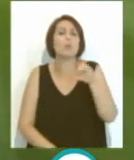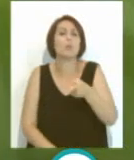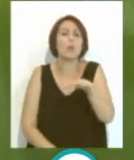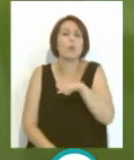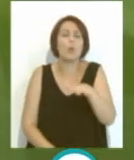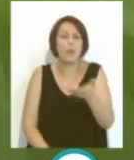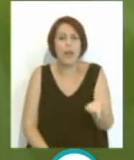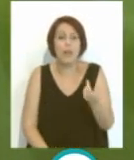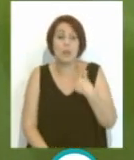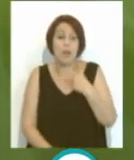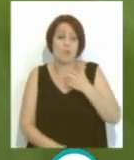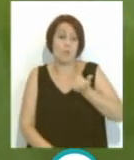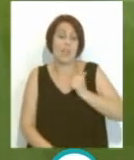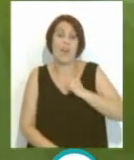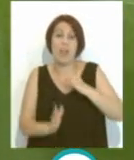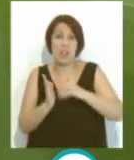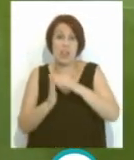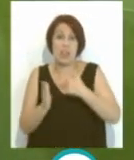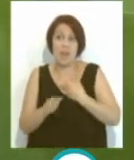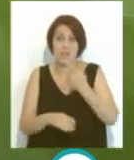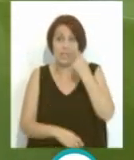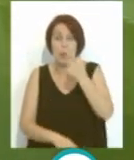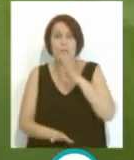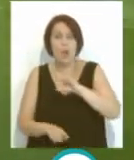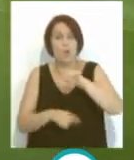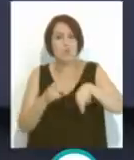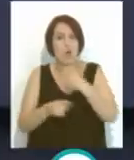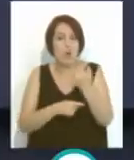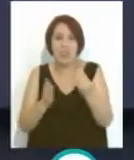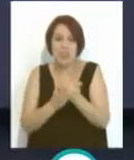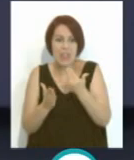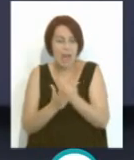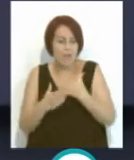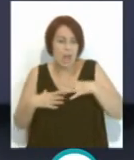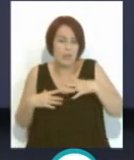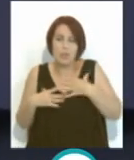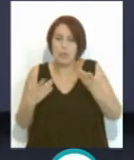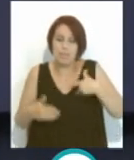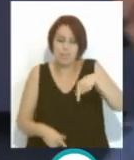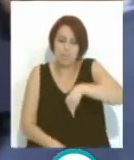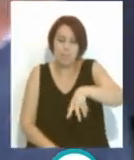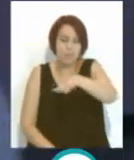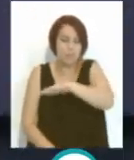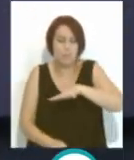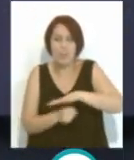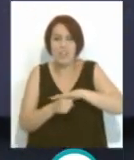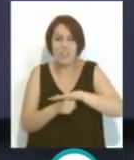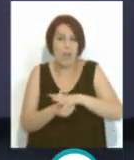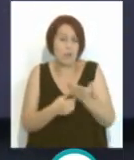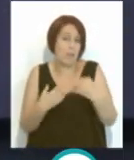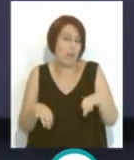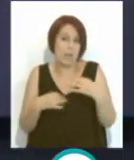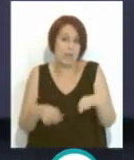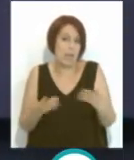voy a hacer es aprovechar, voy a ver la familia Valencia, pero después voy a dedicar días de mis vacaciones a quedarme por aquí, por otro sitio de la provincia, que habitualmente